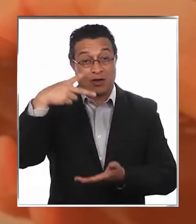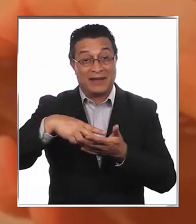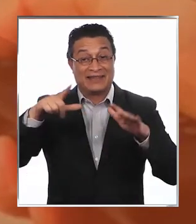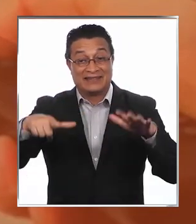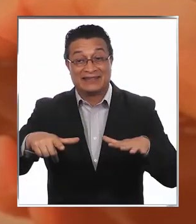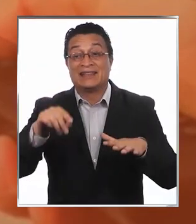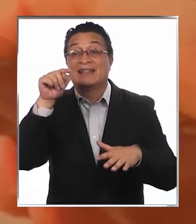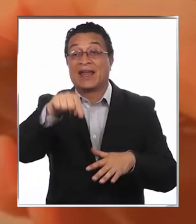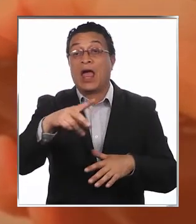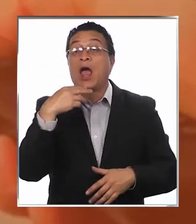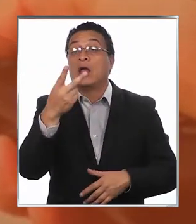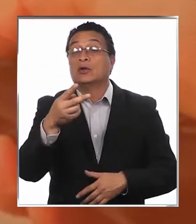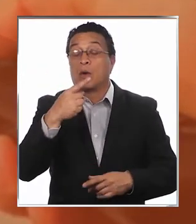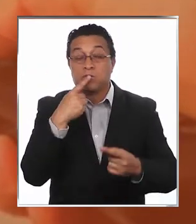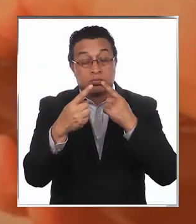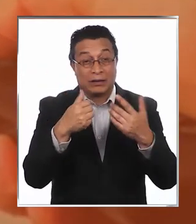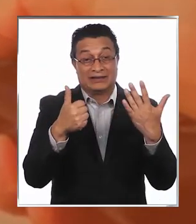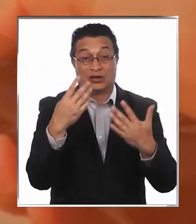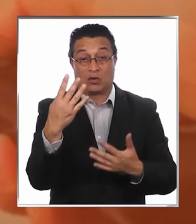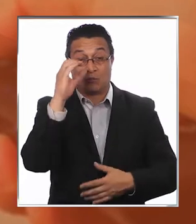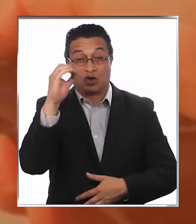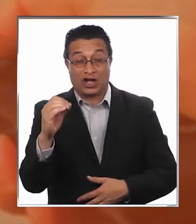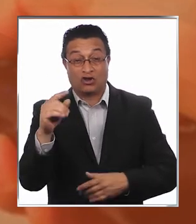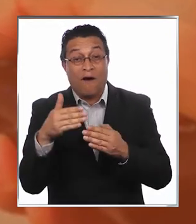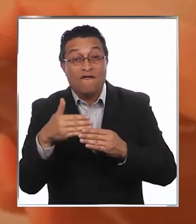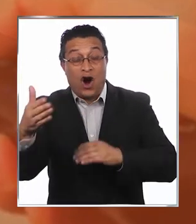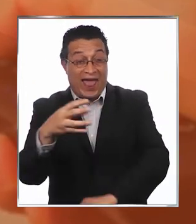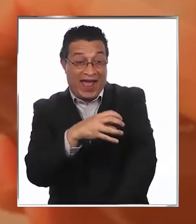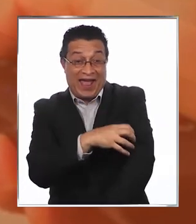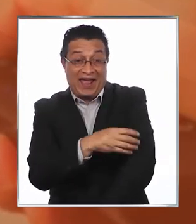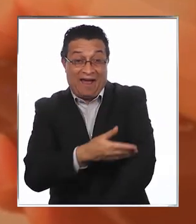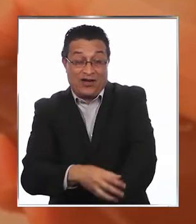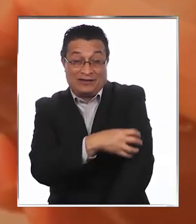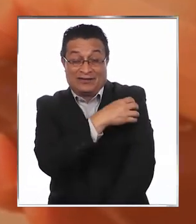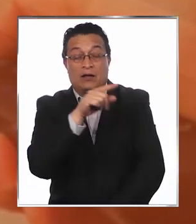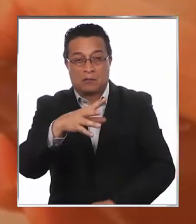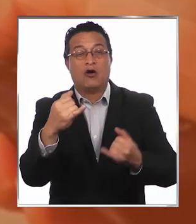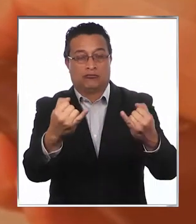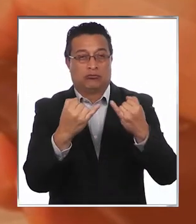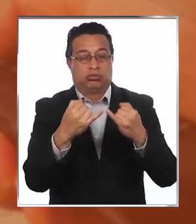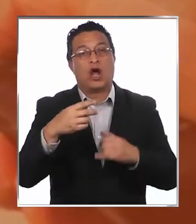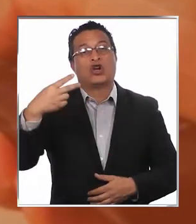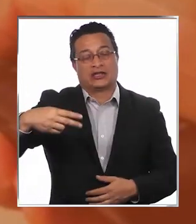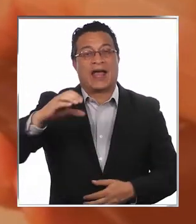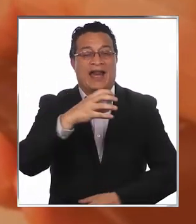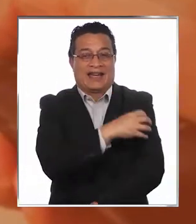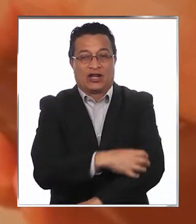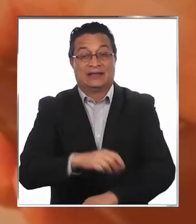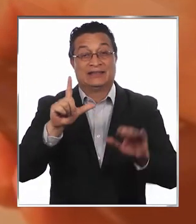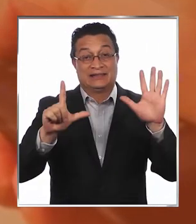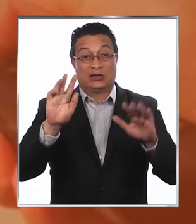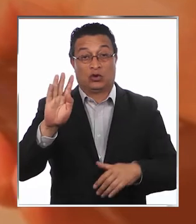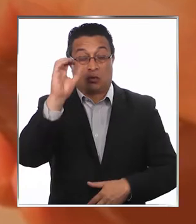el 64% de los consultados fuera de la región metropolitana afirmó que se informa con los noticieros regionales. El 74%